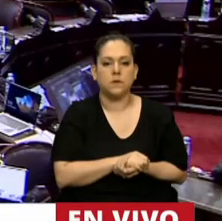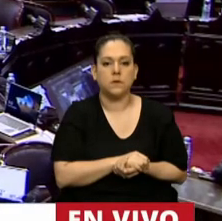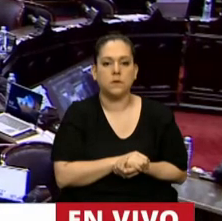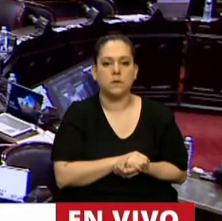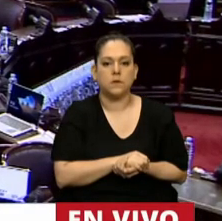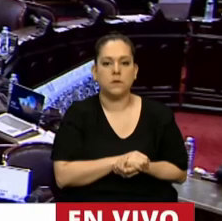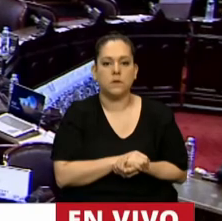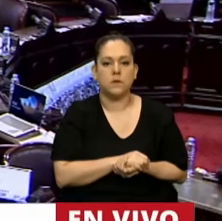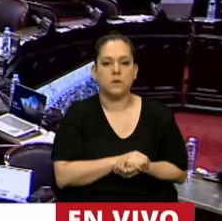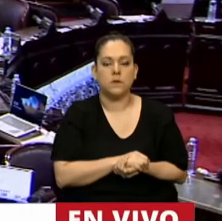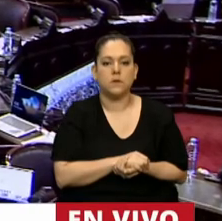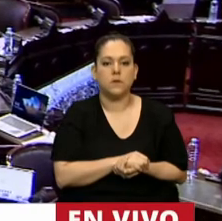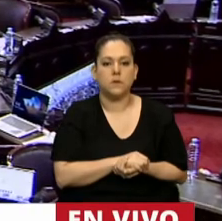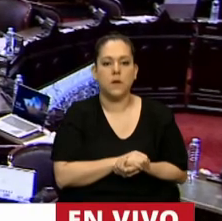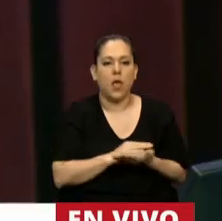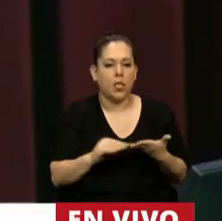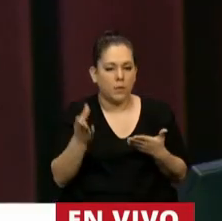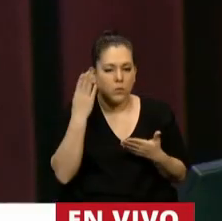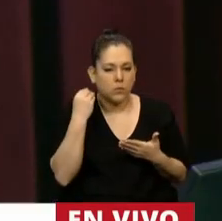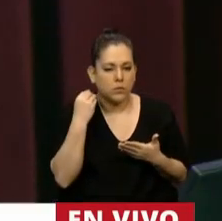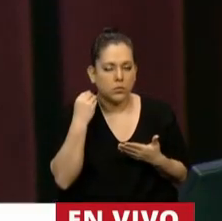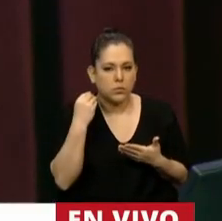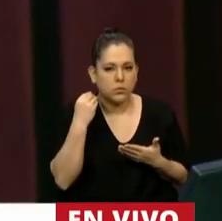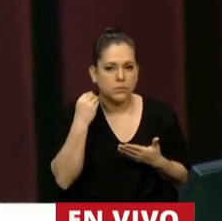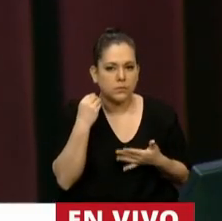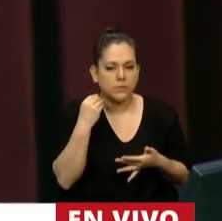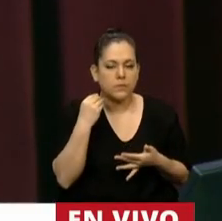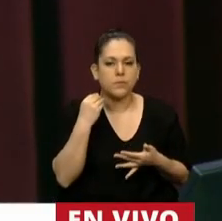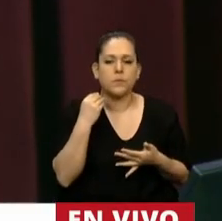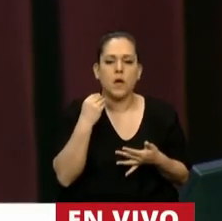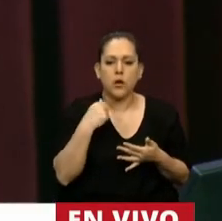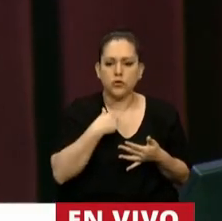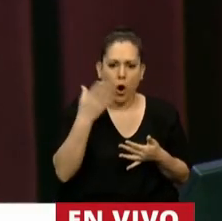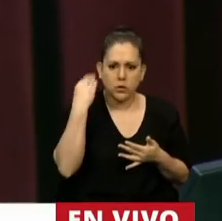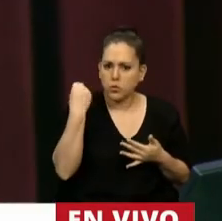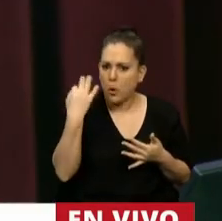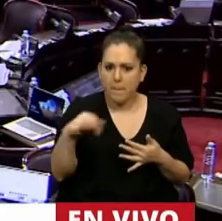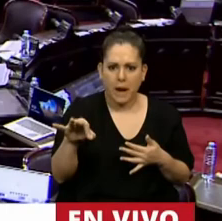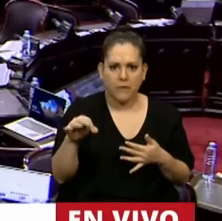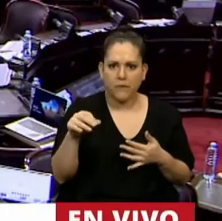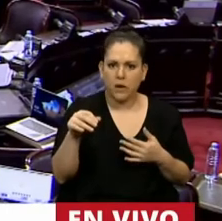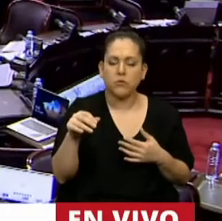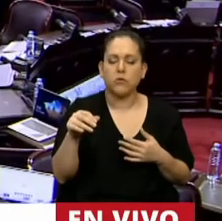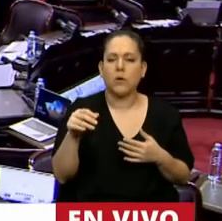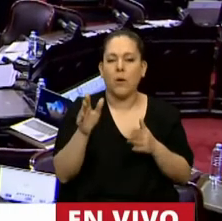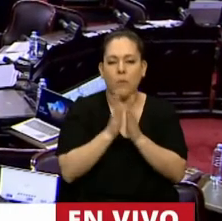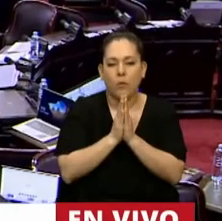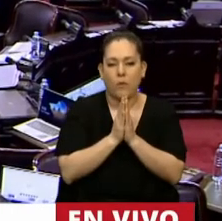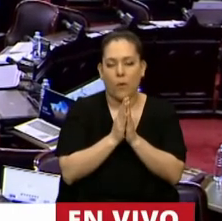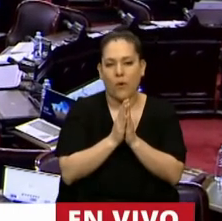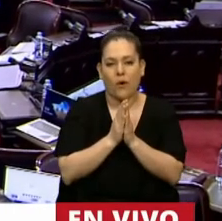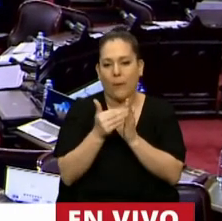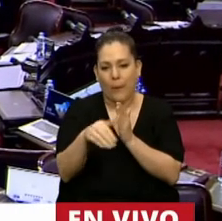A ver, ahora. ¿Me escucha? Ahí la escuchamos. Yo la escucho bien. Vaya redondeo. Perdón.